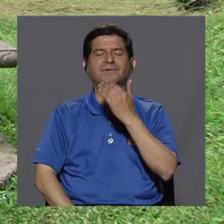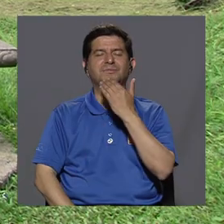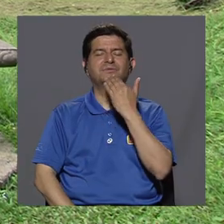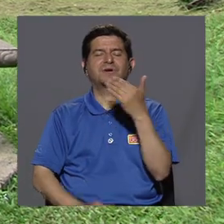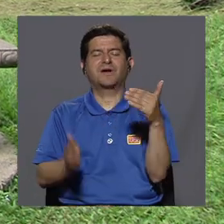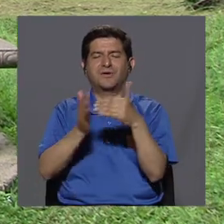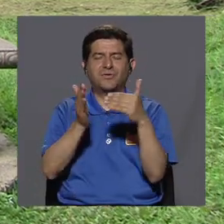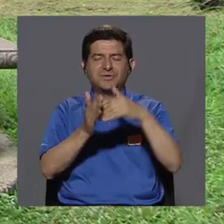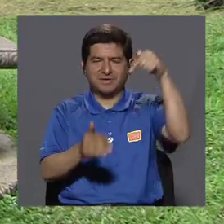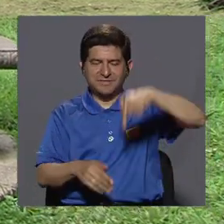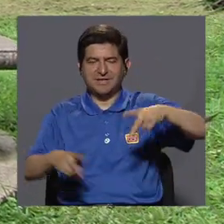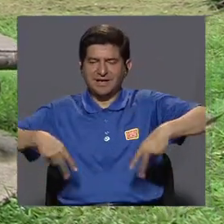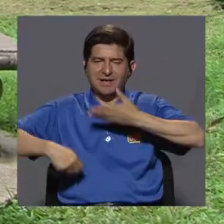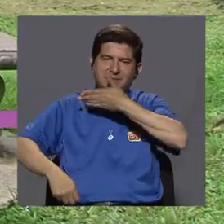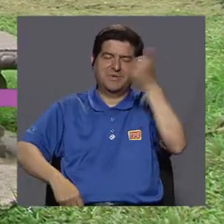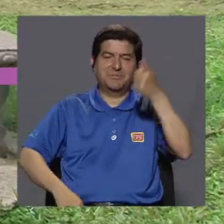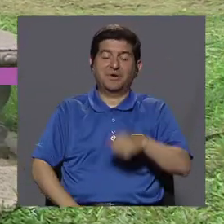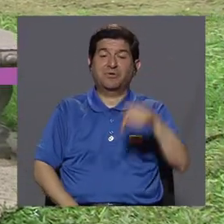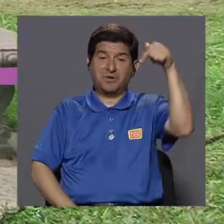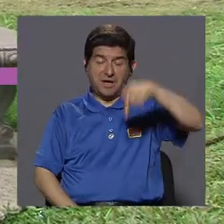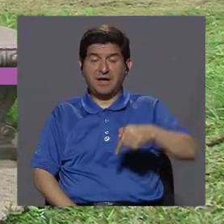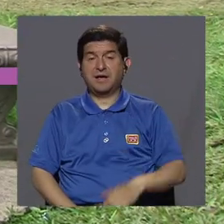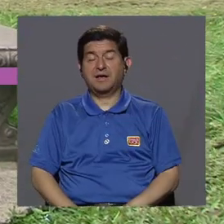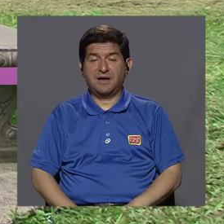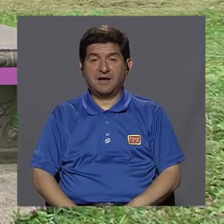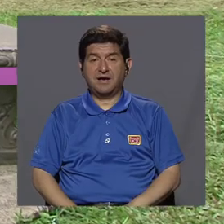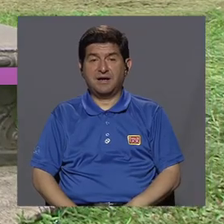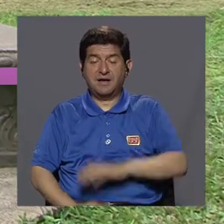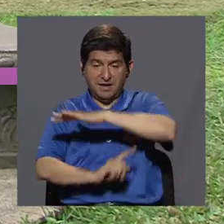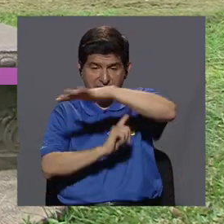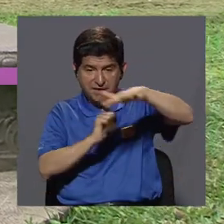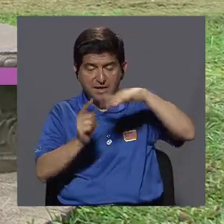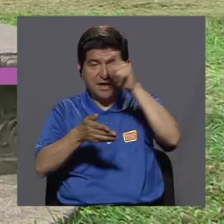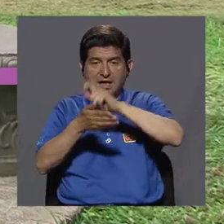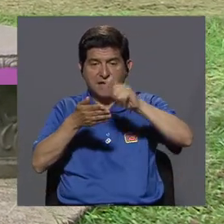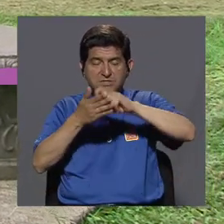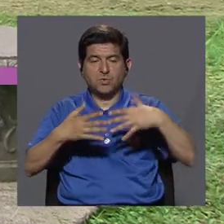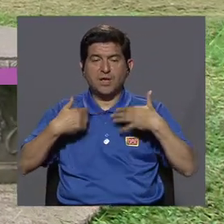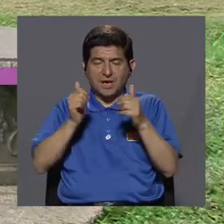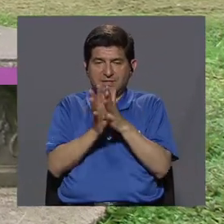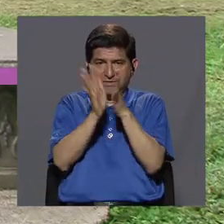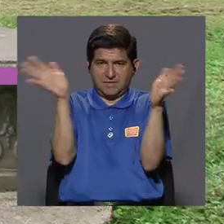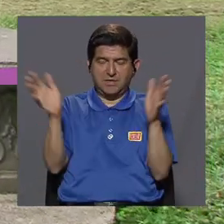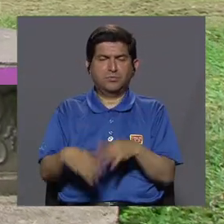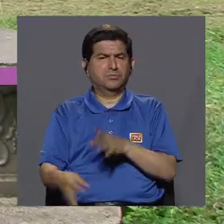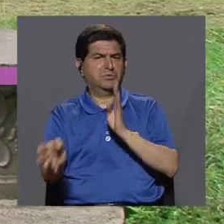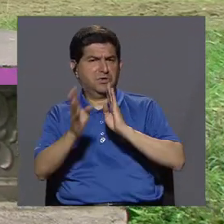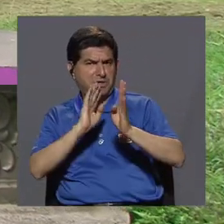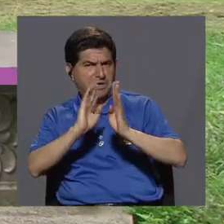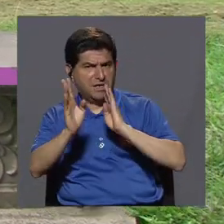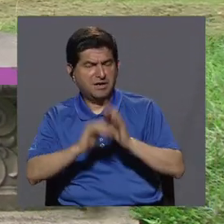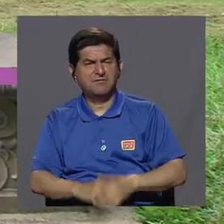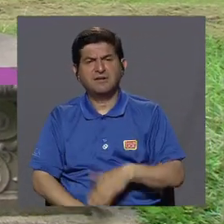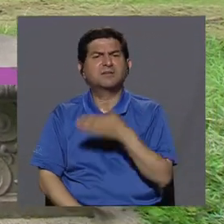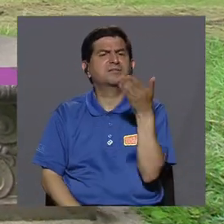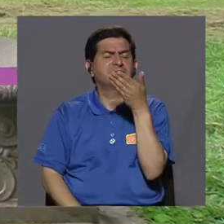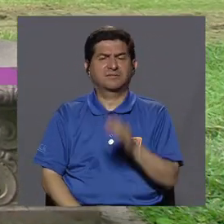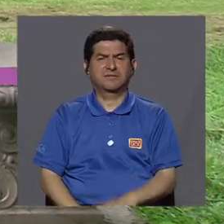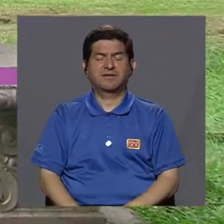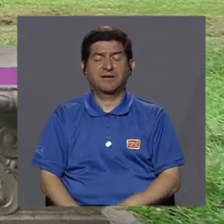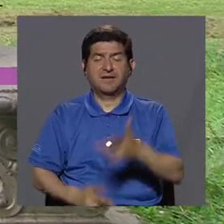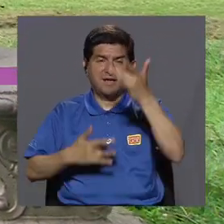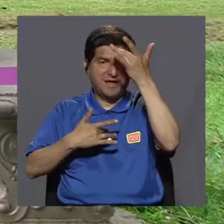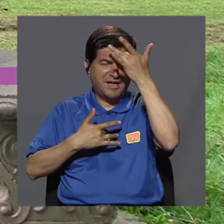Gracias por estar de vuelta con nosotros en Vivir Mejor. Estamos acá en las inmediaciones de la Escuela de Salud Pública. Estamos conversando justamente acerca